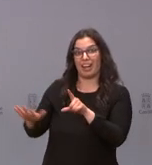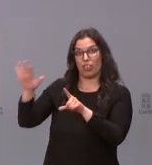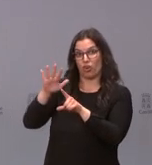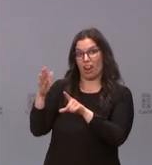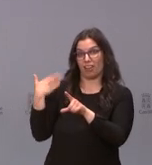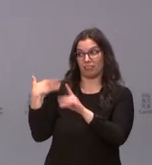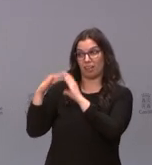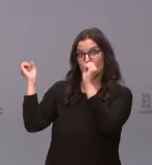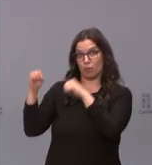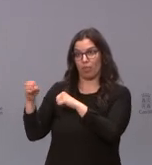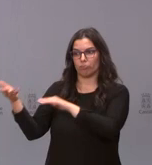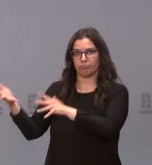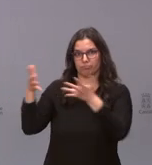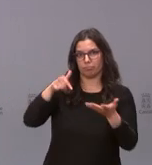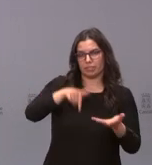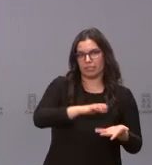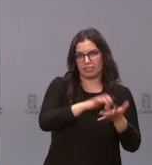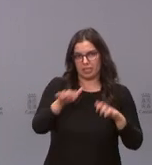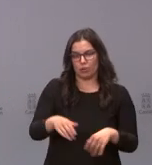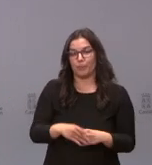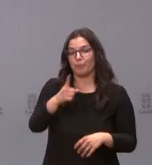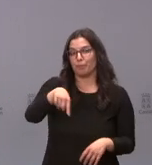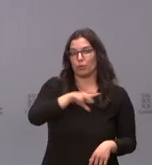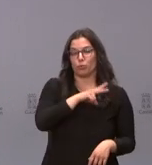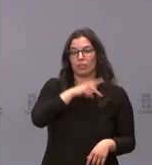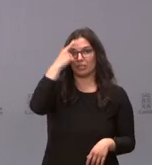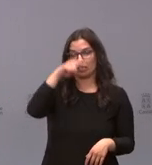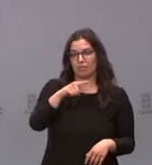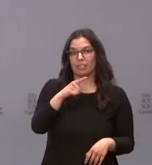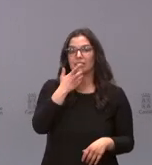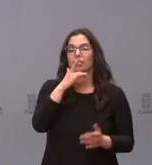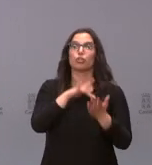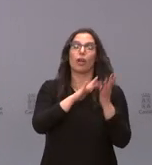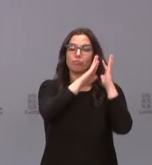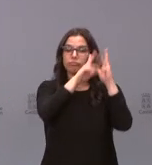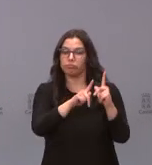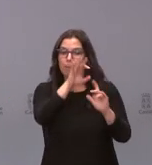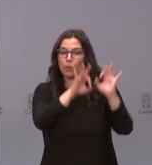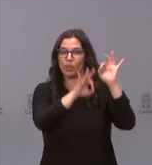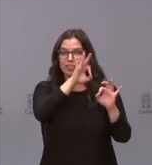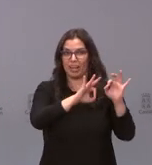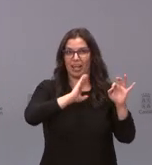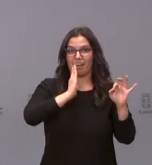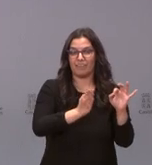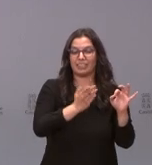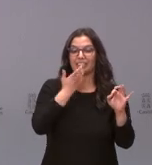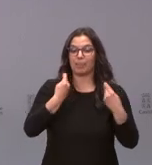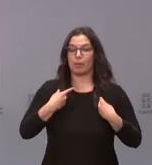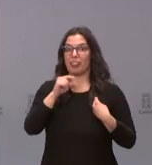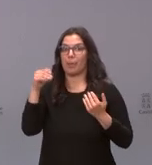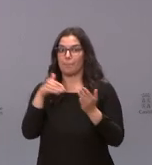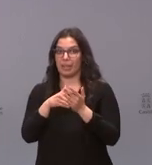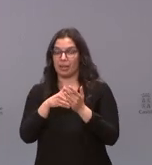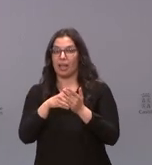Interterritorial. Saben ustedes que a partir de una incidencia de 150 casos por 100.000 habitantes